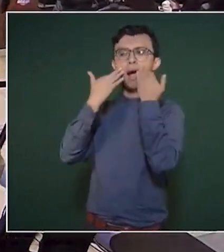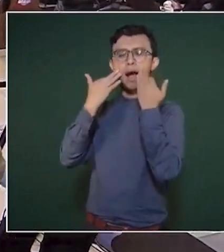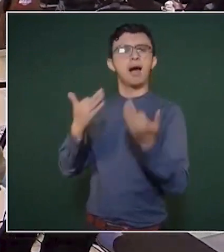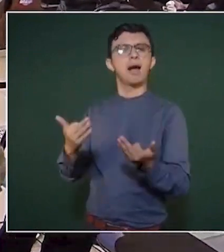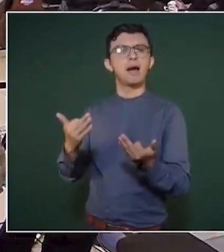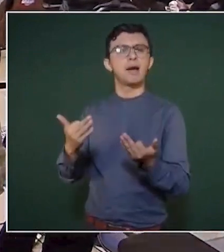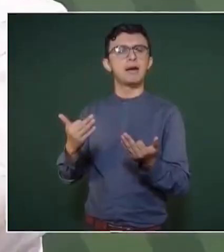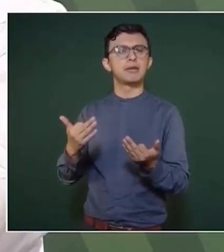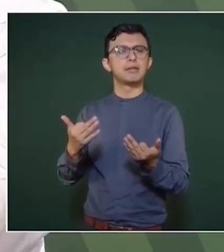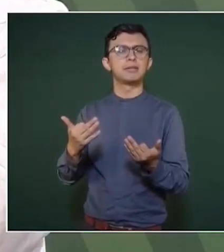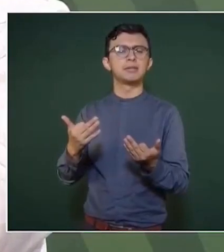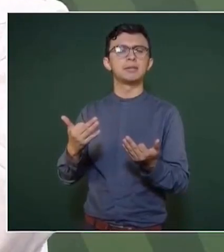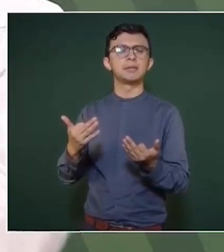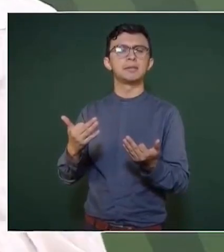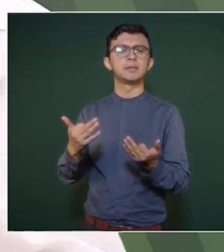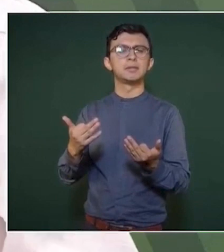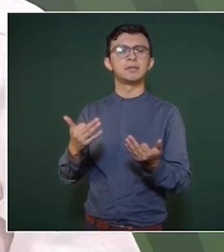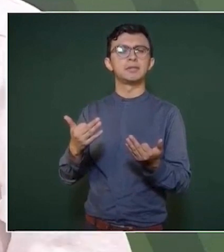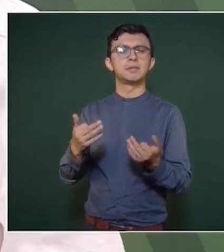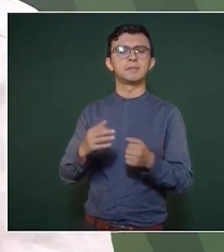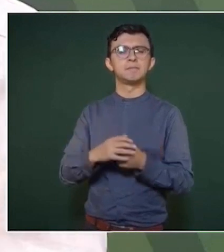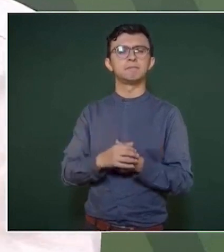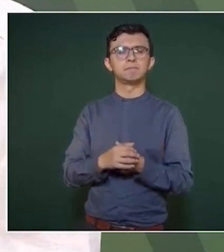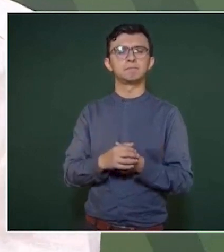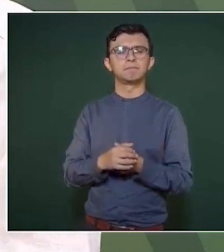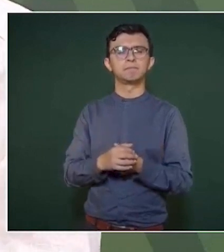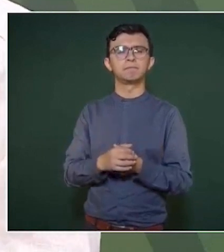en todos los costos,